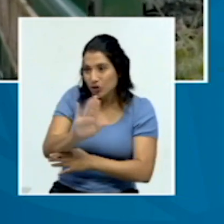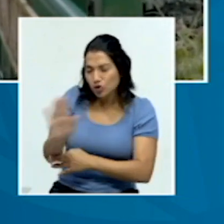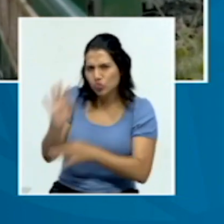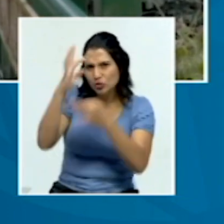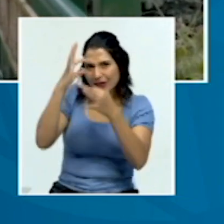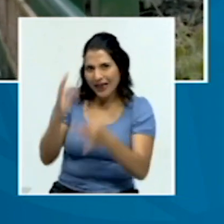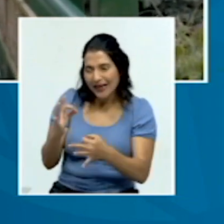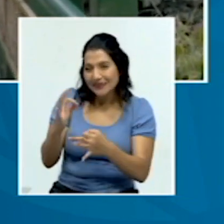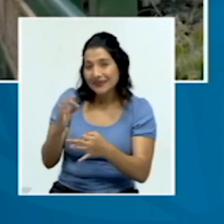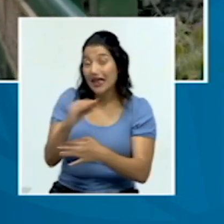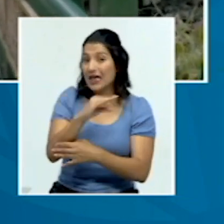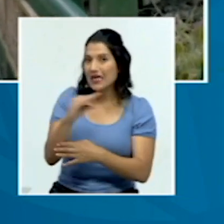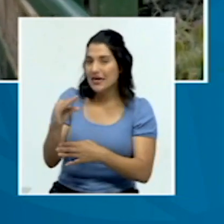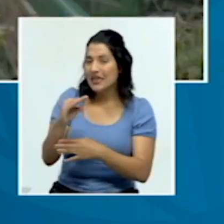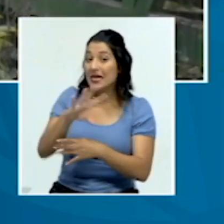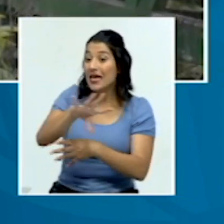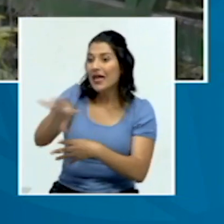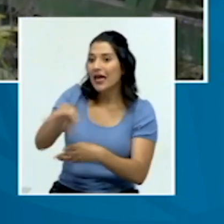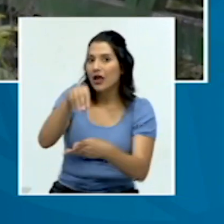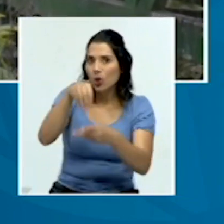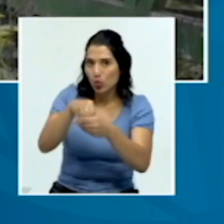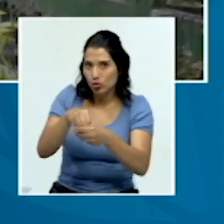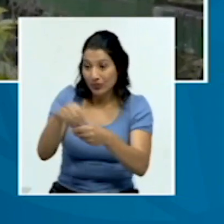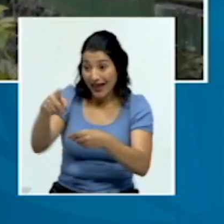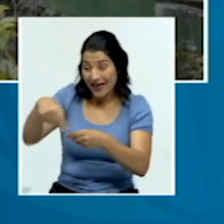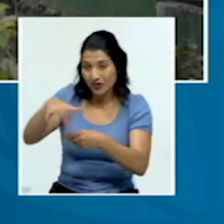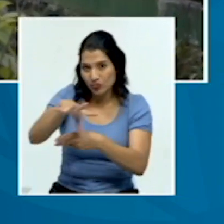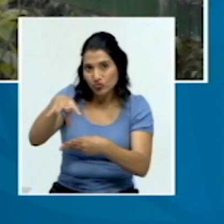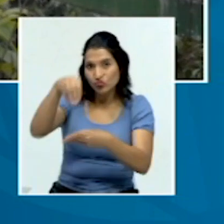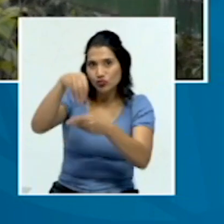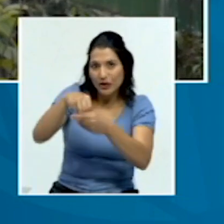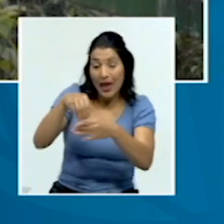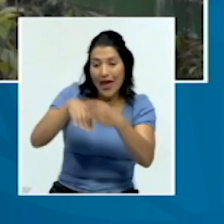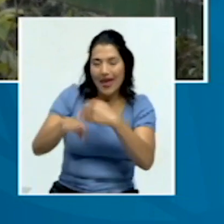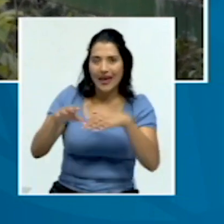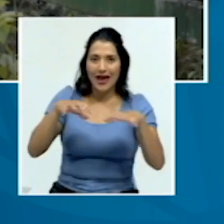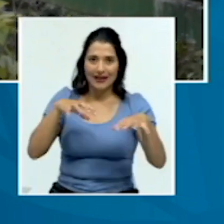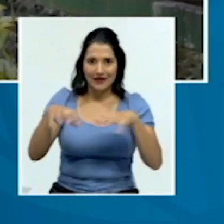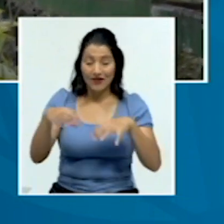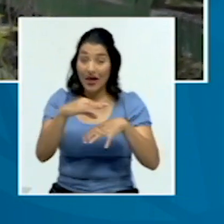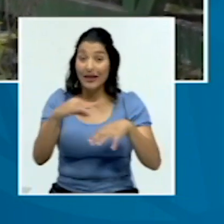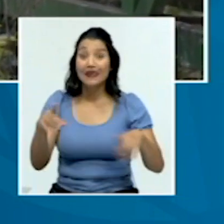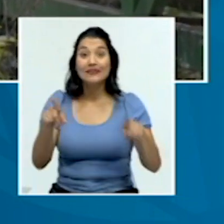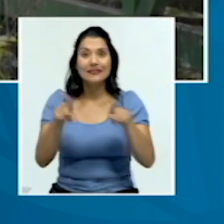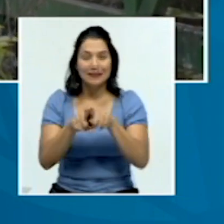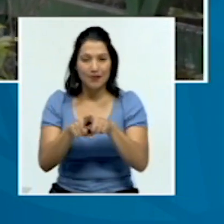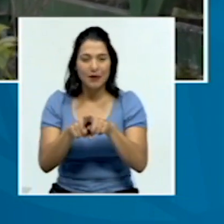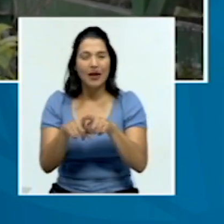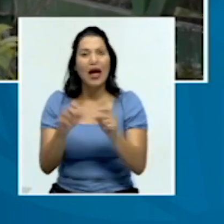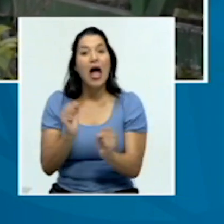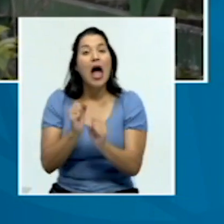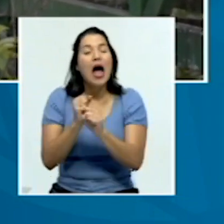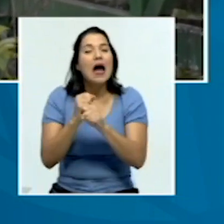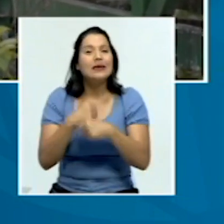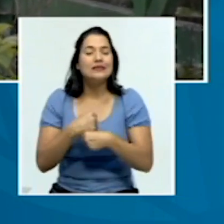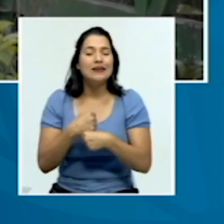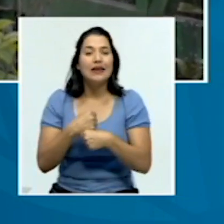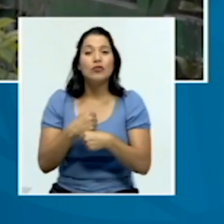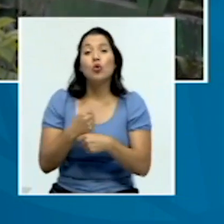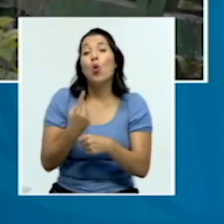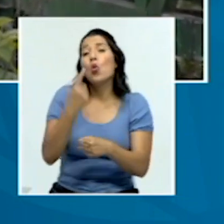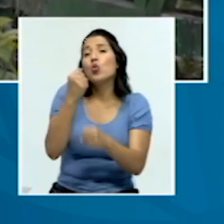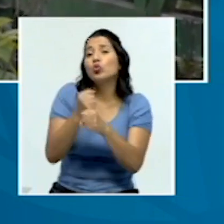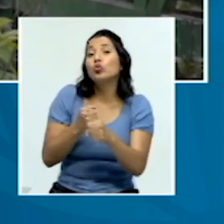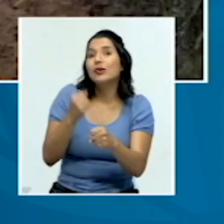creencias, incluyéndolos en la ejecución de las actividades y haciendo un trabajo